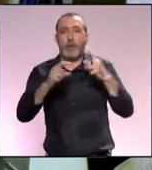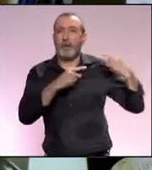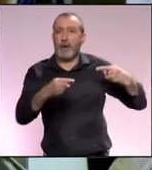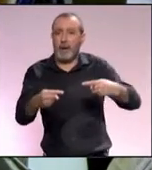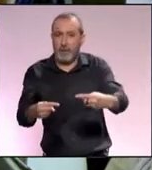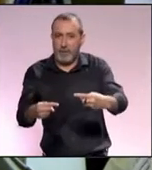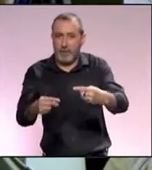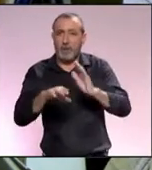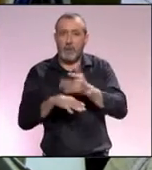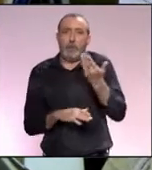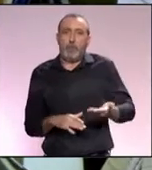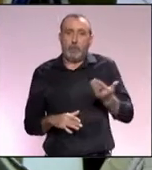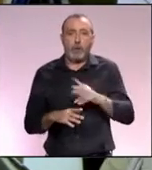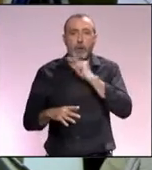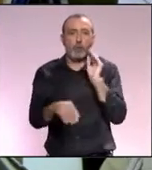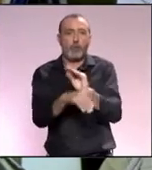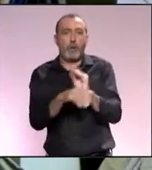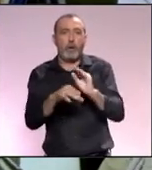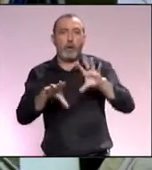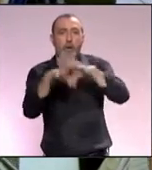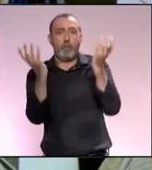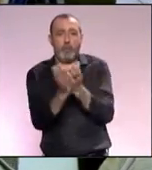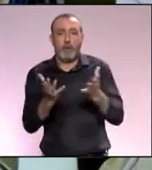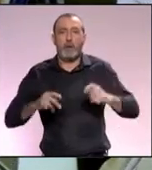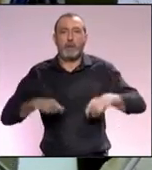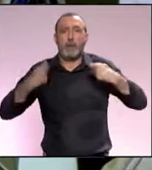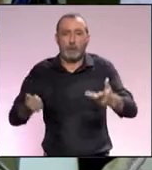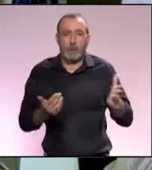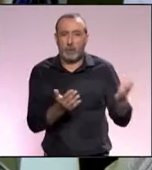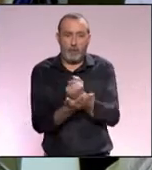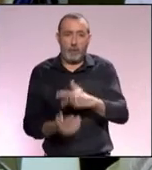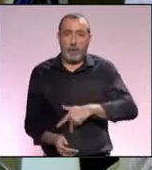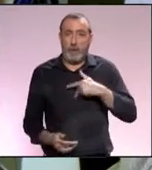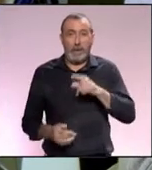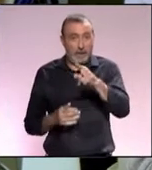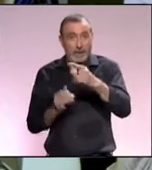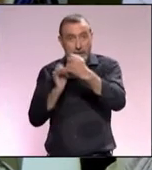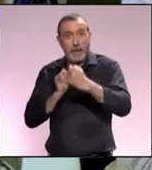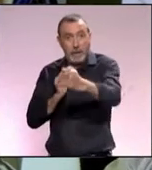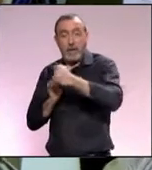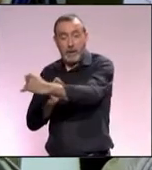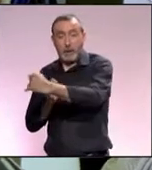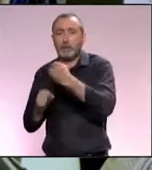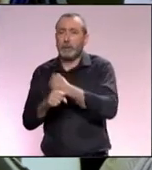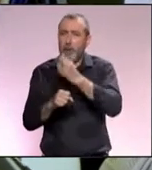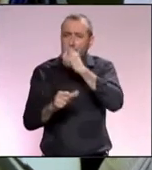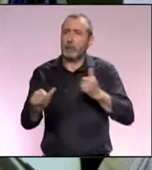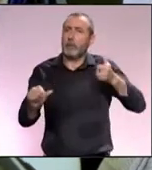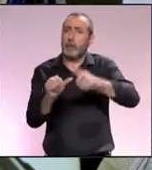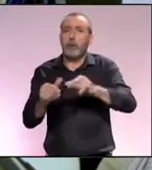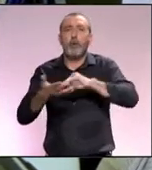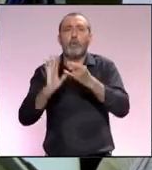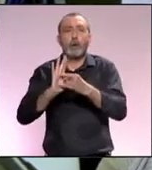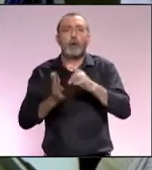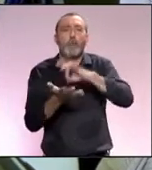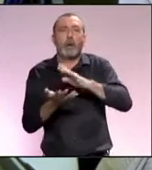generaciones de la importancia que tiene el cuidado del planeta en general, en todas sus vertientes. En esa línea llevamos muchos años con el